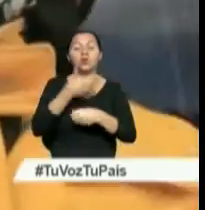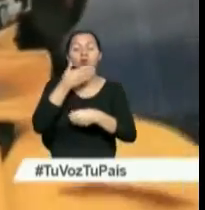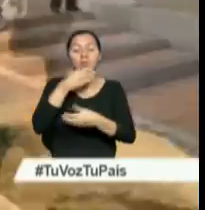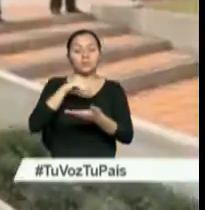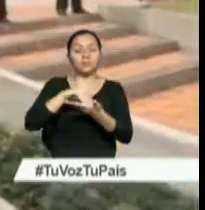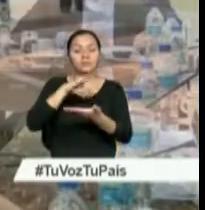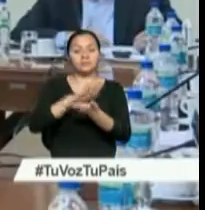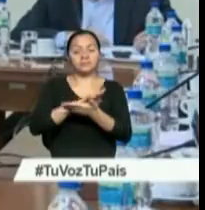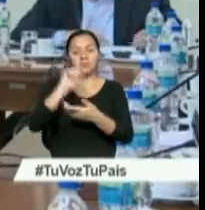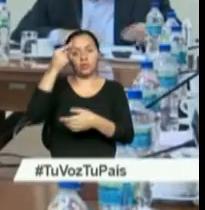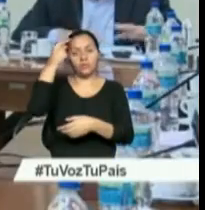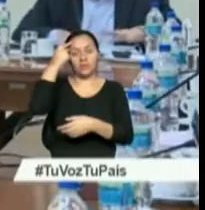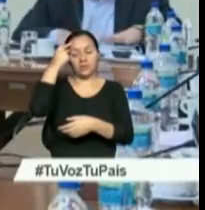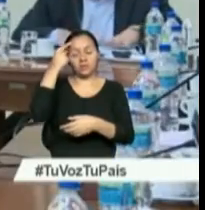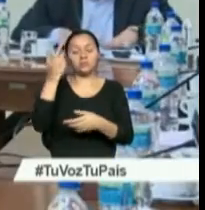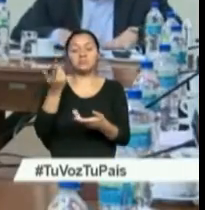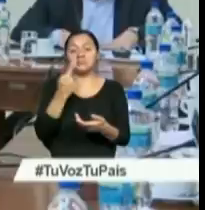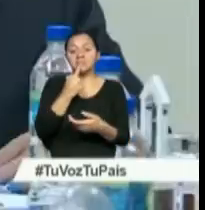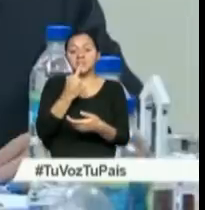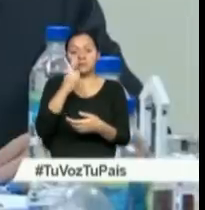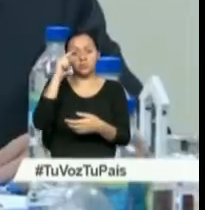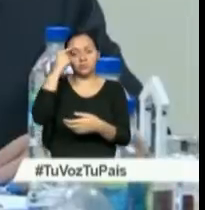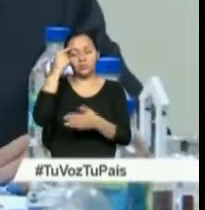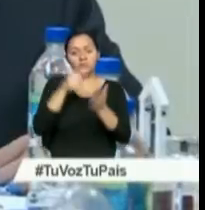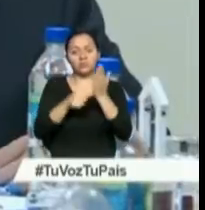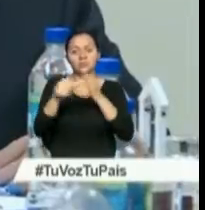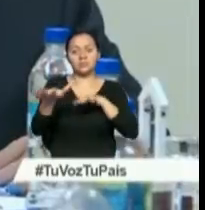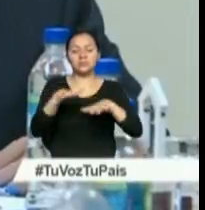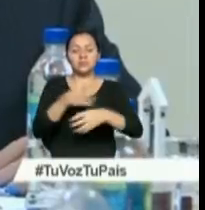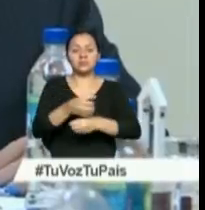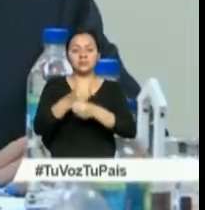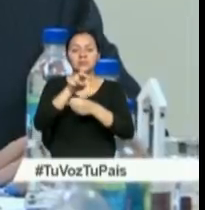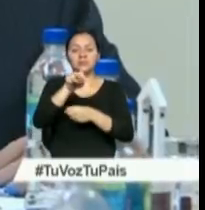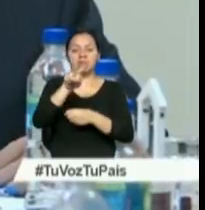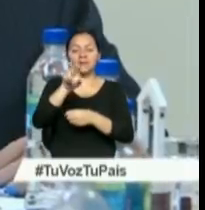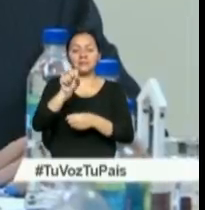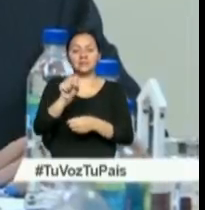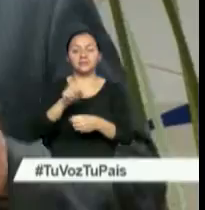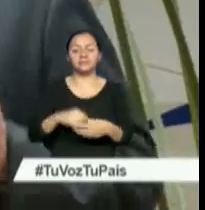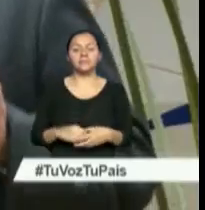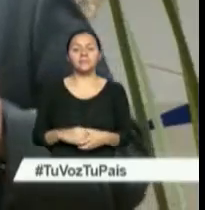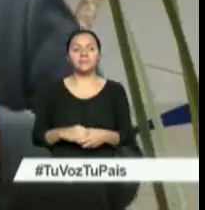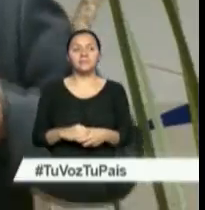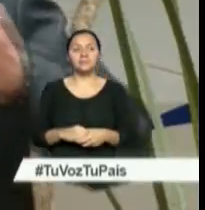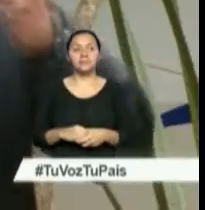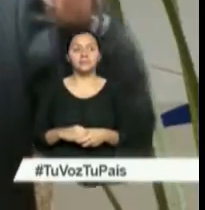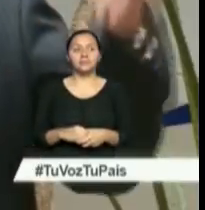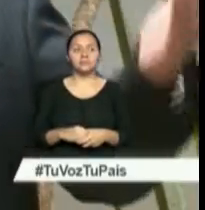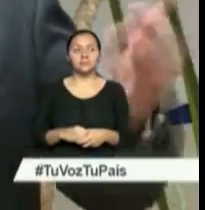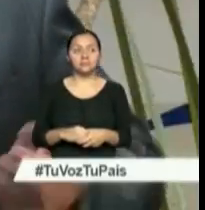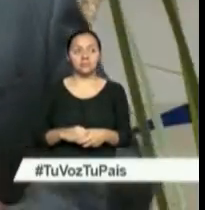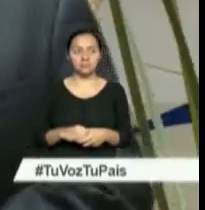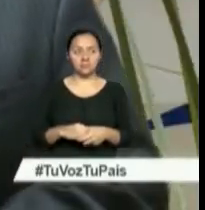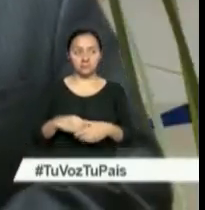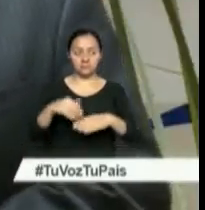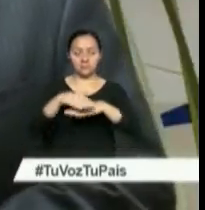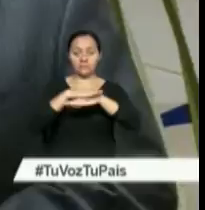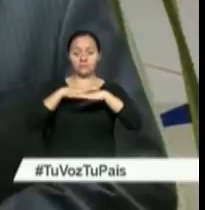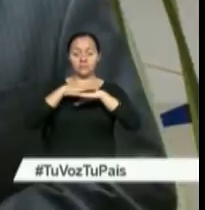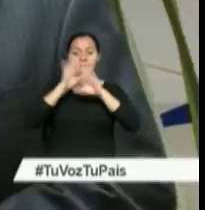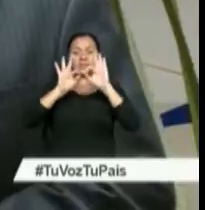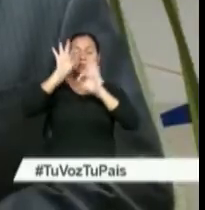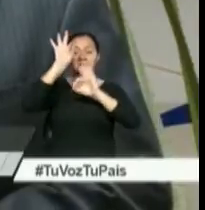implementadas por el gobierno, dijo el ministro coordinador de Seguridad, César Navas. Y viendo la métrica y las